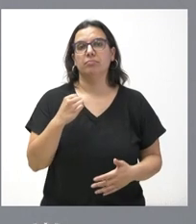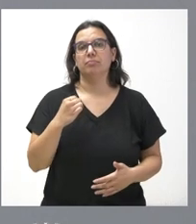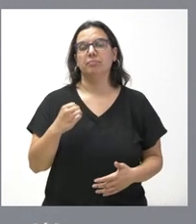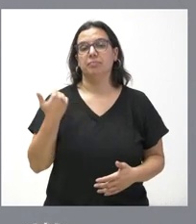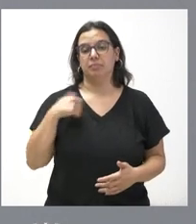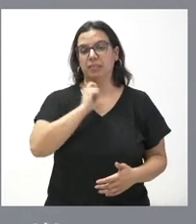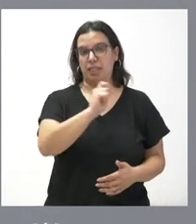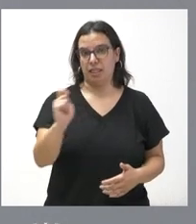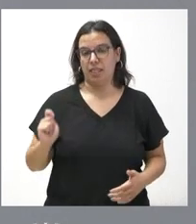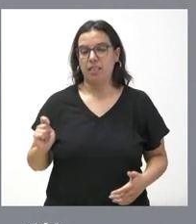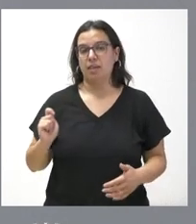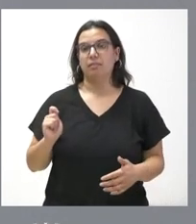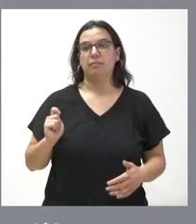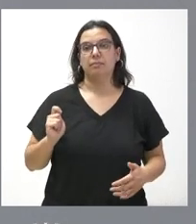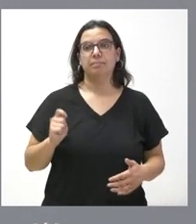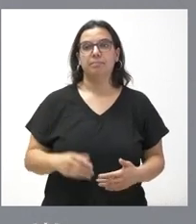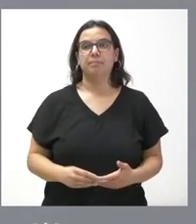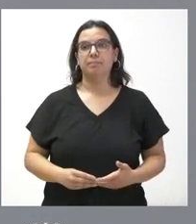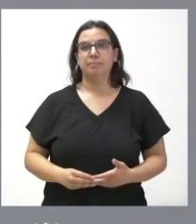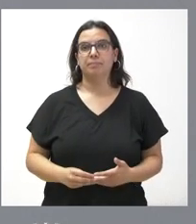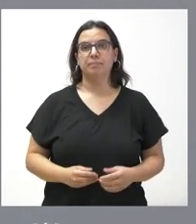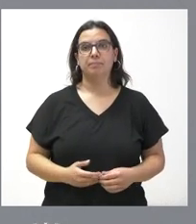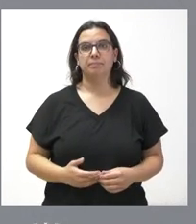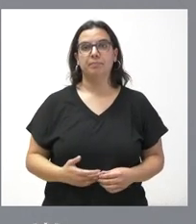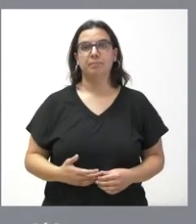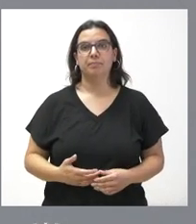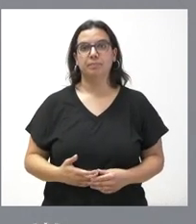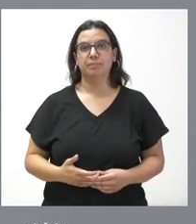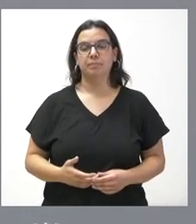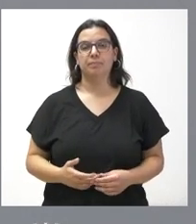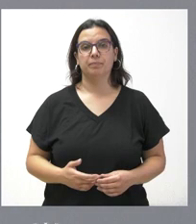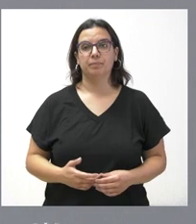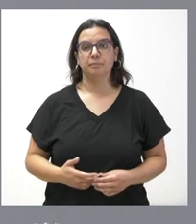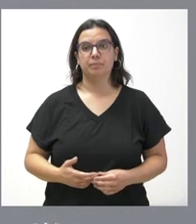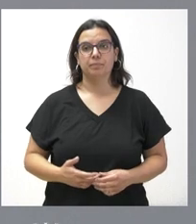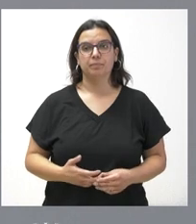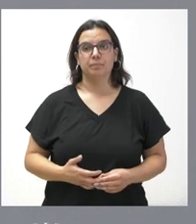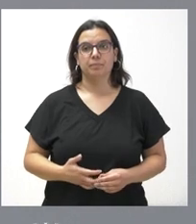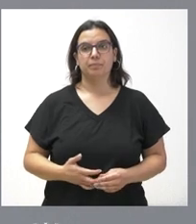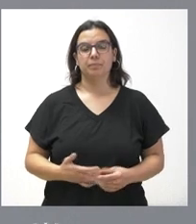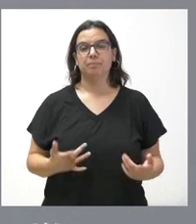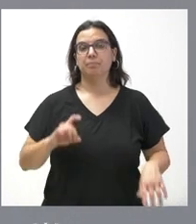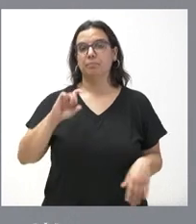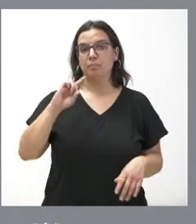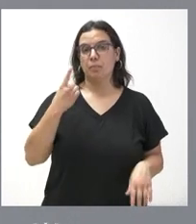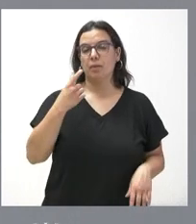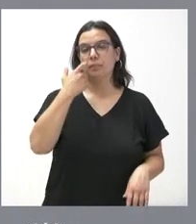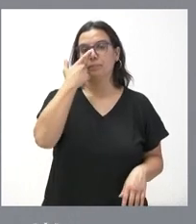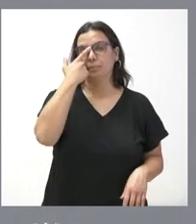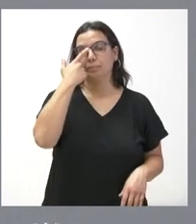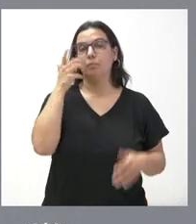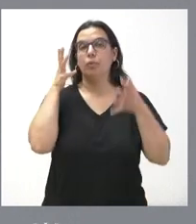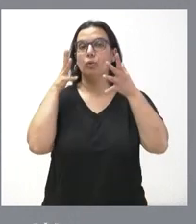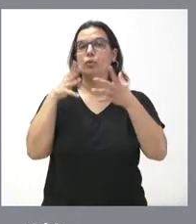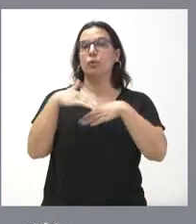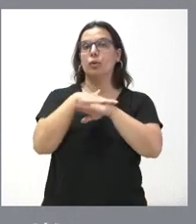entregada o que les va a ser entregada en este momento. En primer lugar, el Consejo de